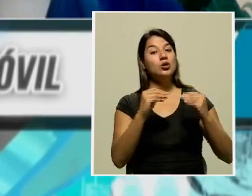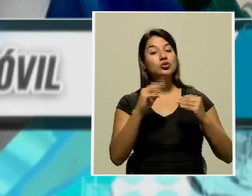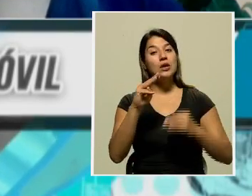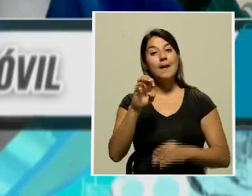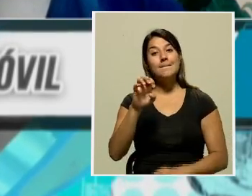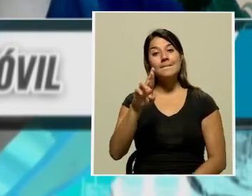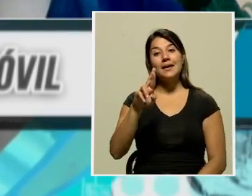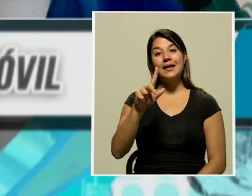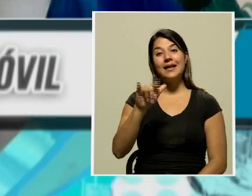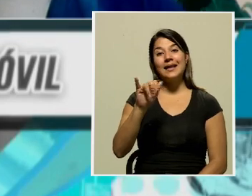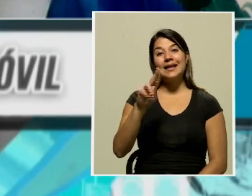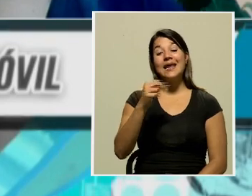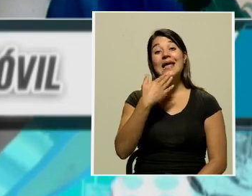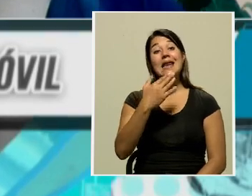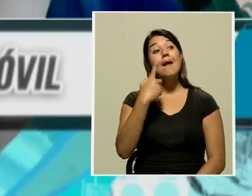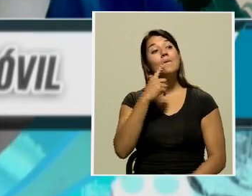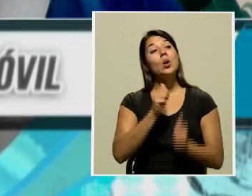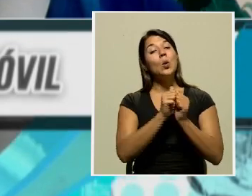Marilín, y gracias por acompañarnos.